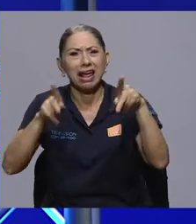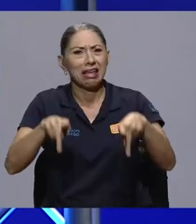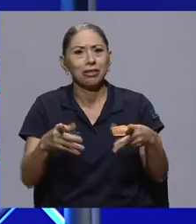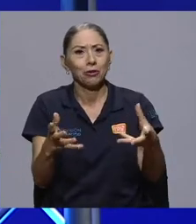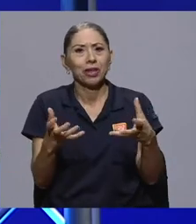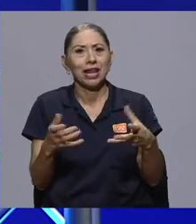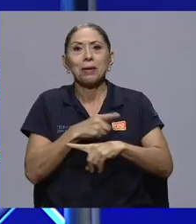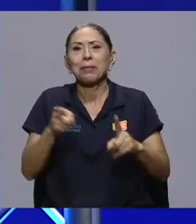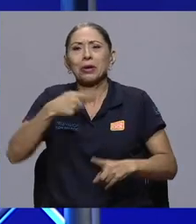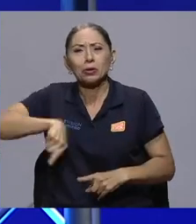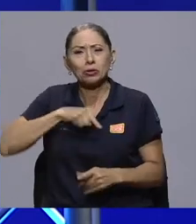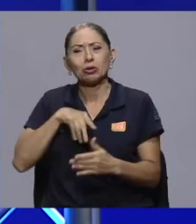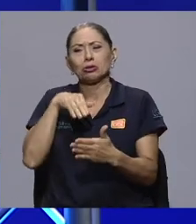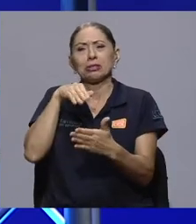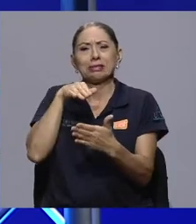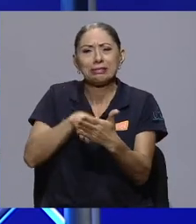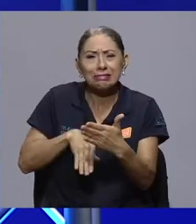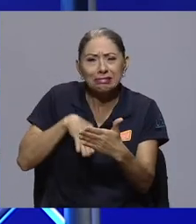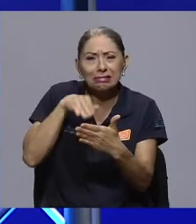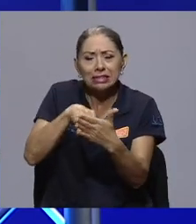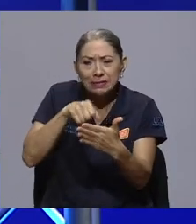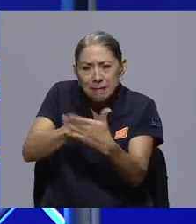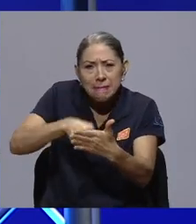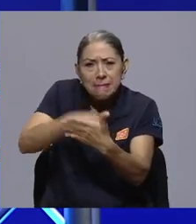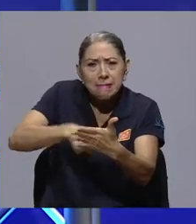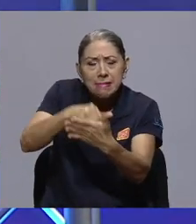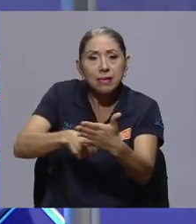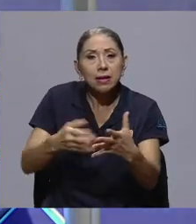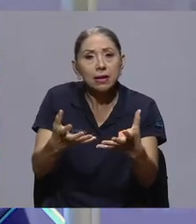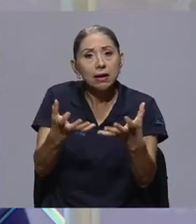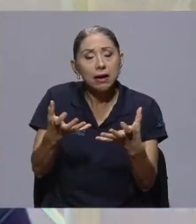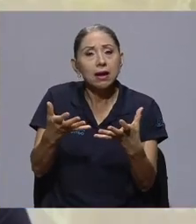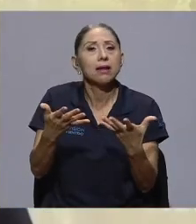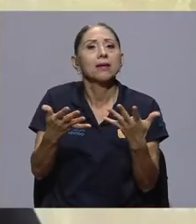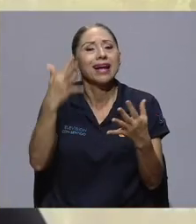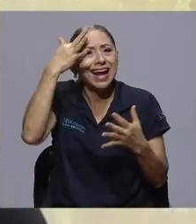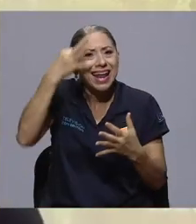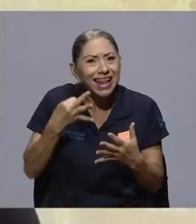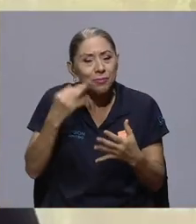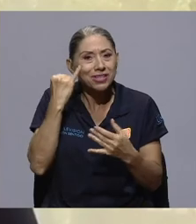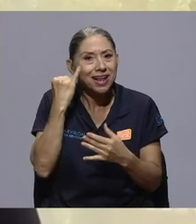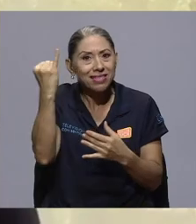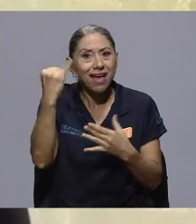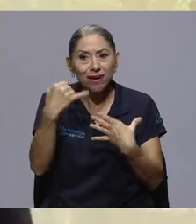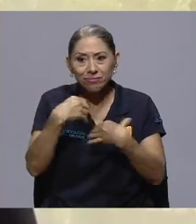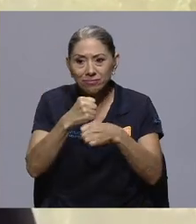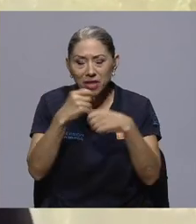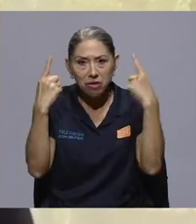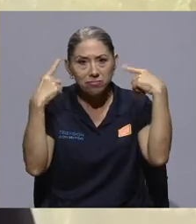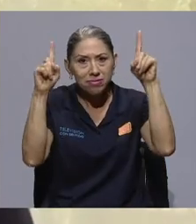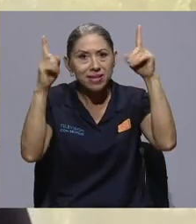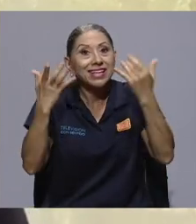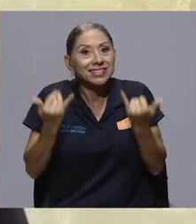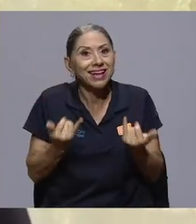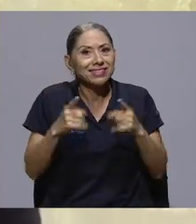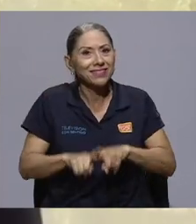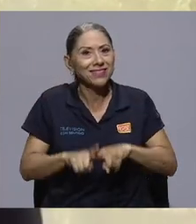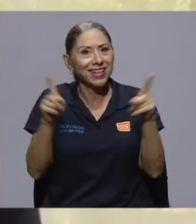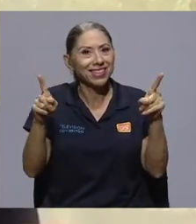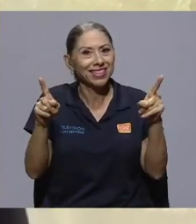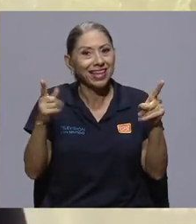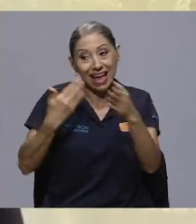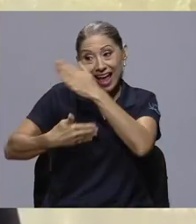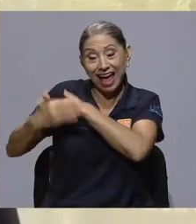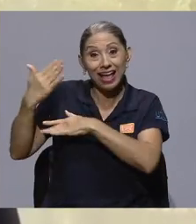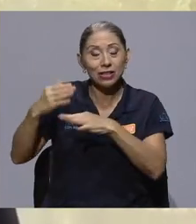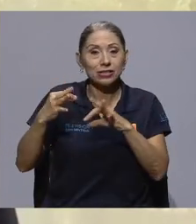pero insistimos, persistimos y creímos en la idea y la hicimos realidad y ahora ya es diferente, cuando llegamos, primero